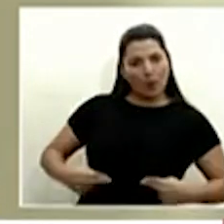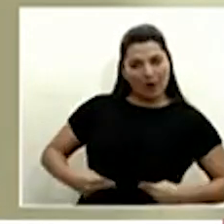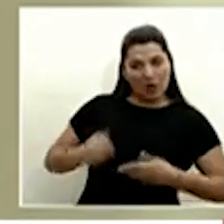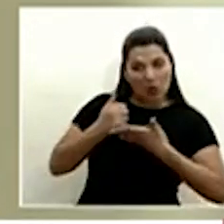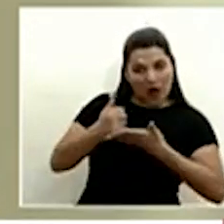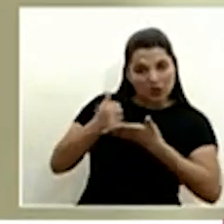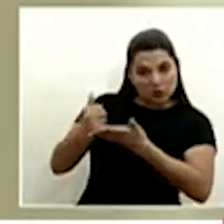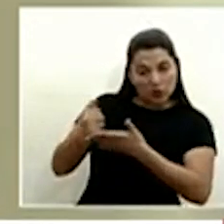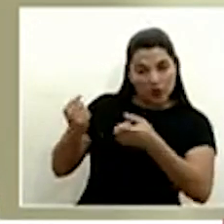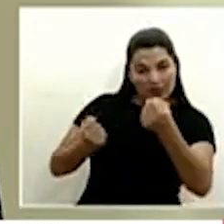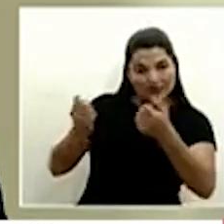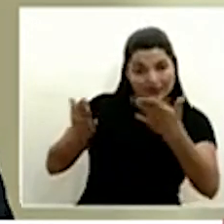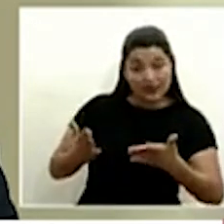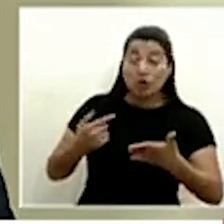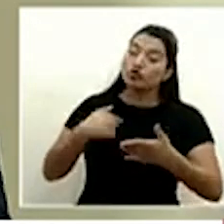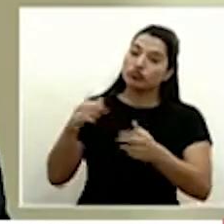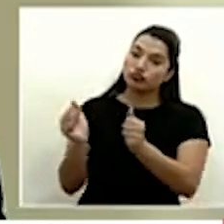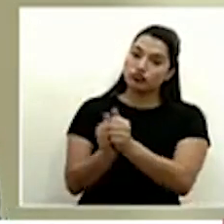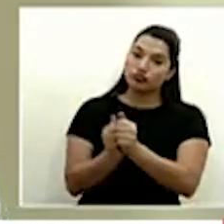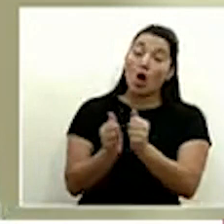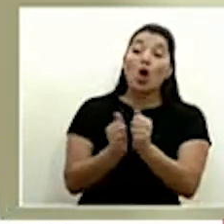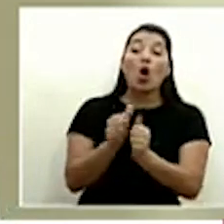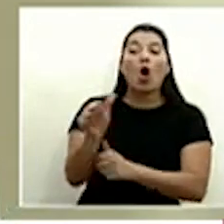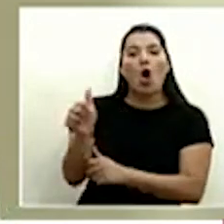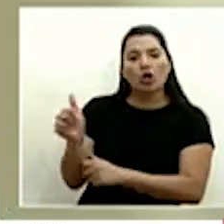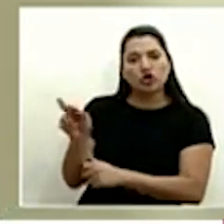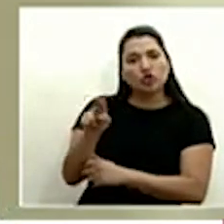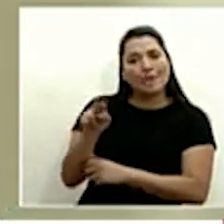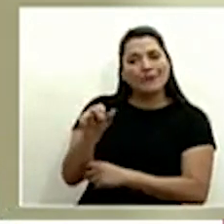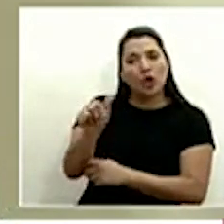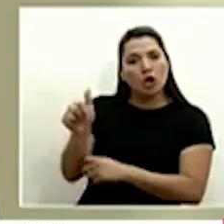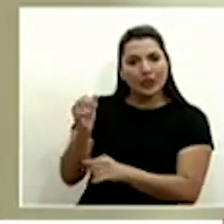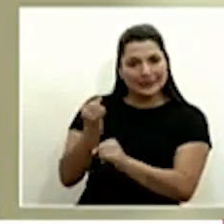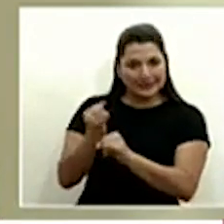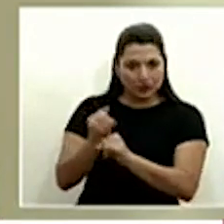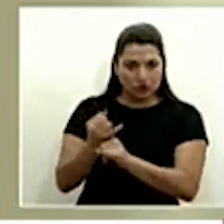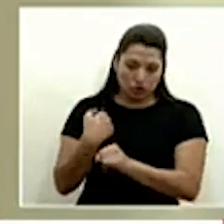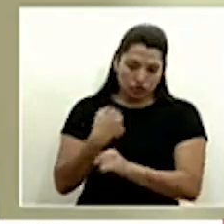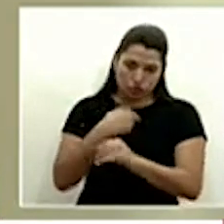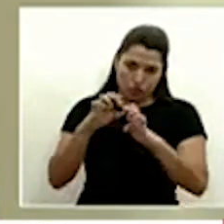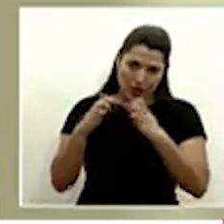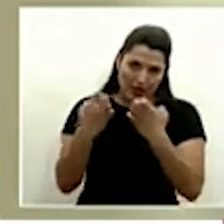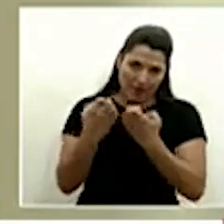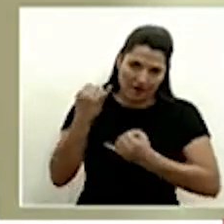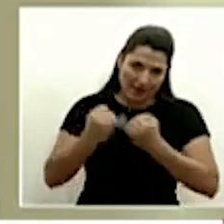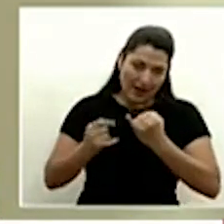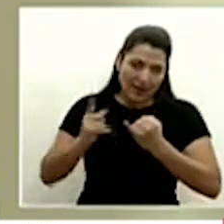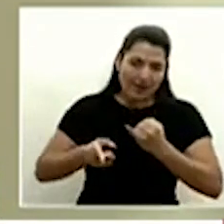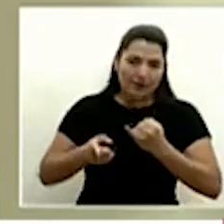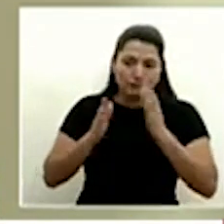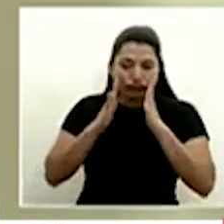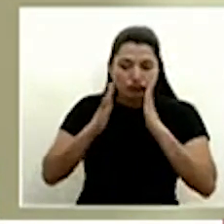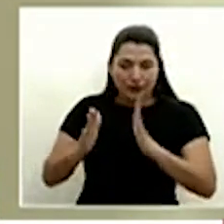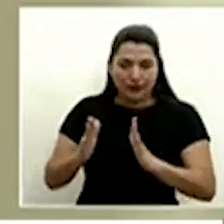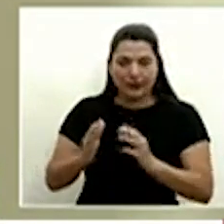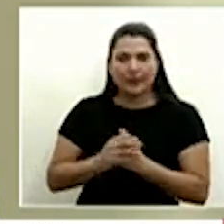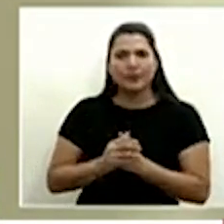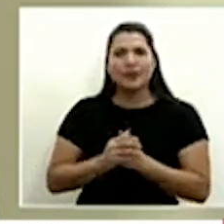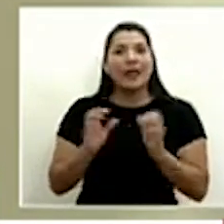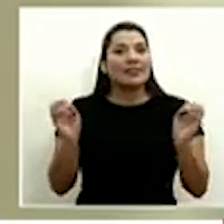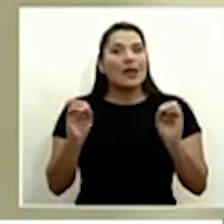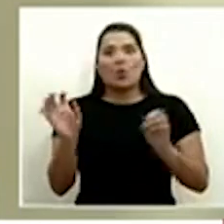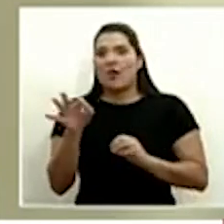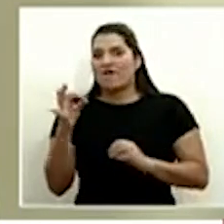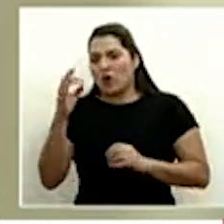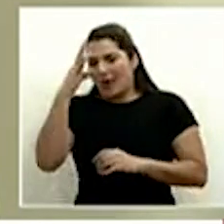compañeros de otras instituciones porque bueno somos un equipo y al final todos tenemos que resolver temáticas en ninguna manera creo que a nadie